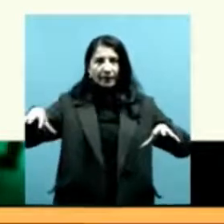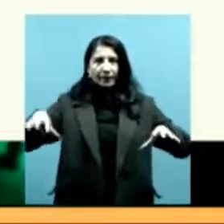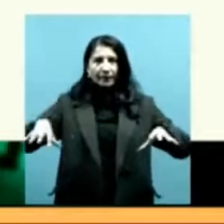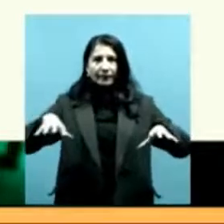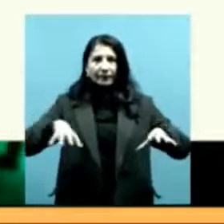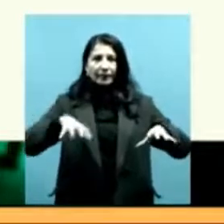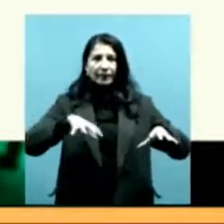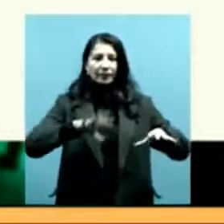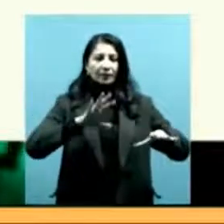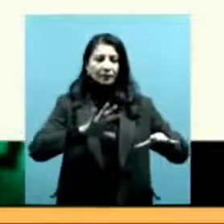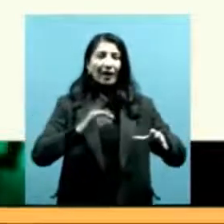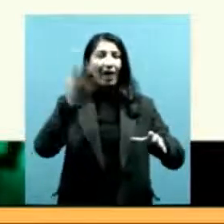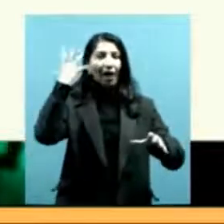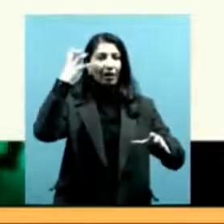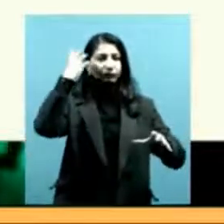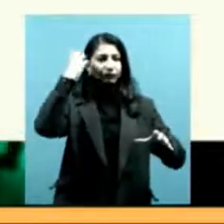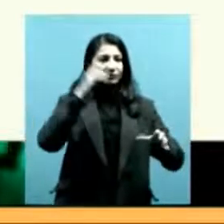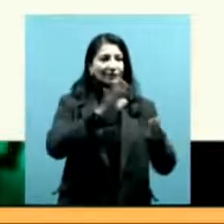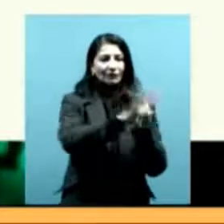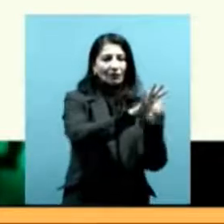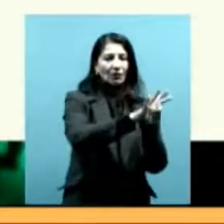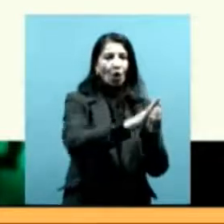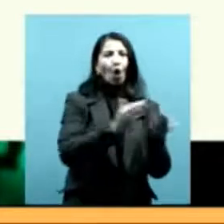después del desalojo en 1937.